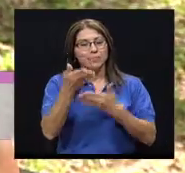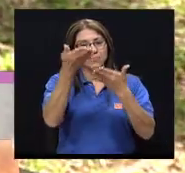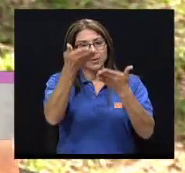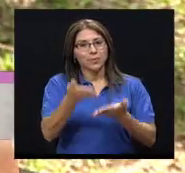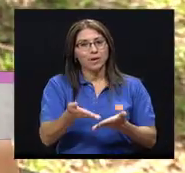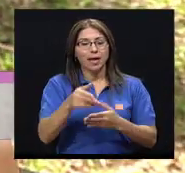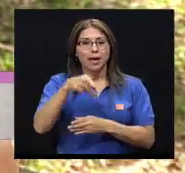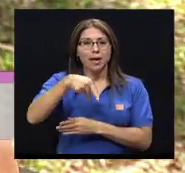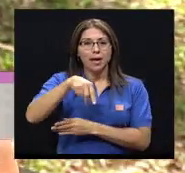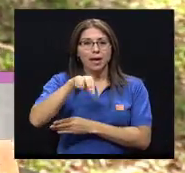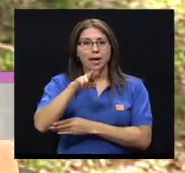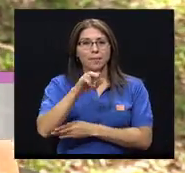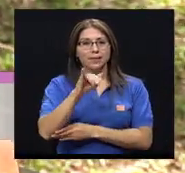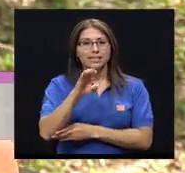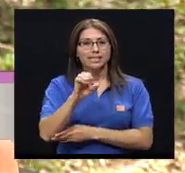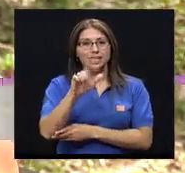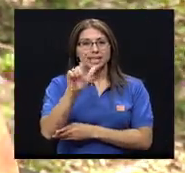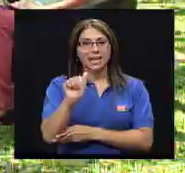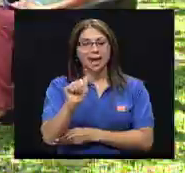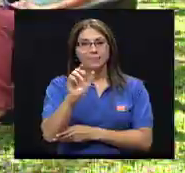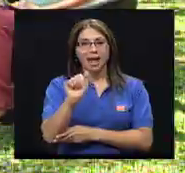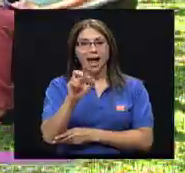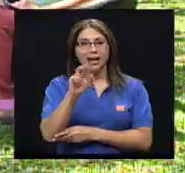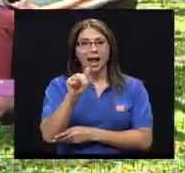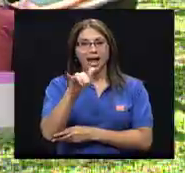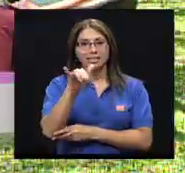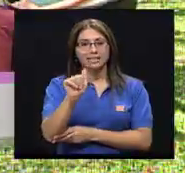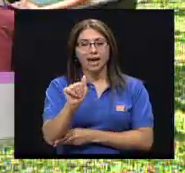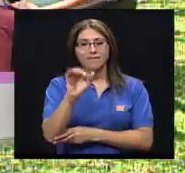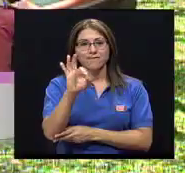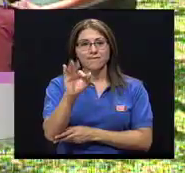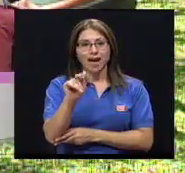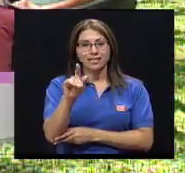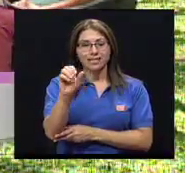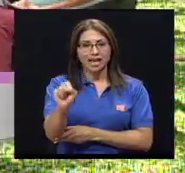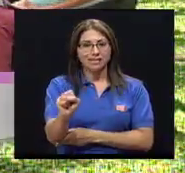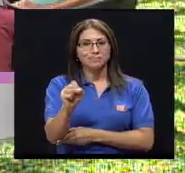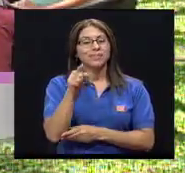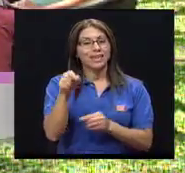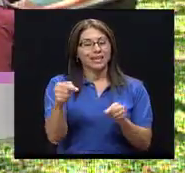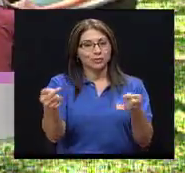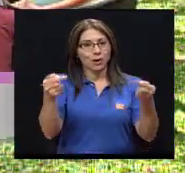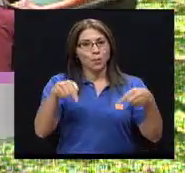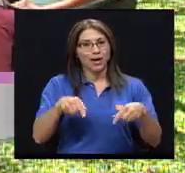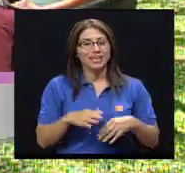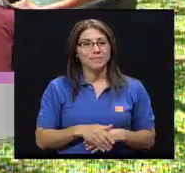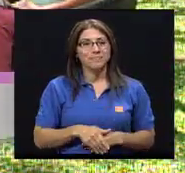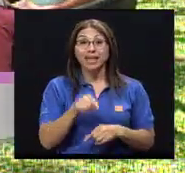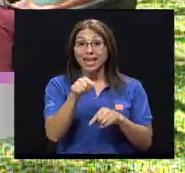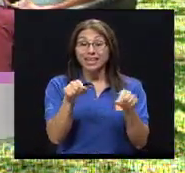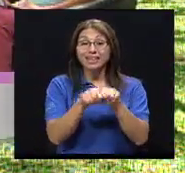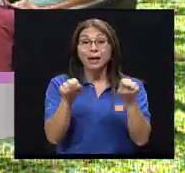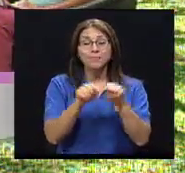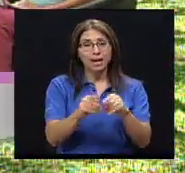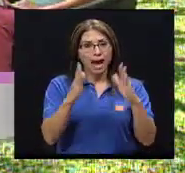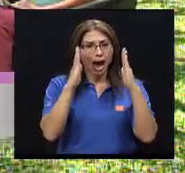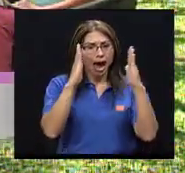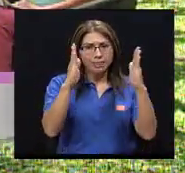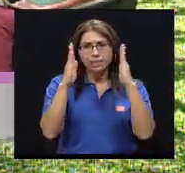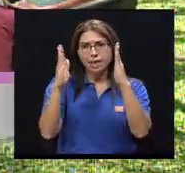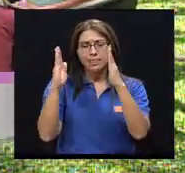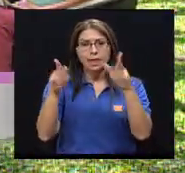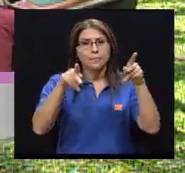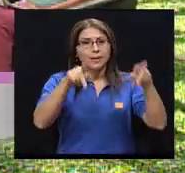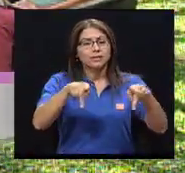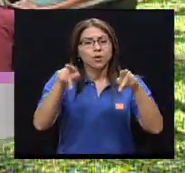trata de la nutricionista Priscila Araya Fallas, que muy gentilmente nos acompaña. Priscila también atiende consultas a